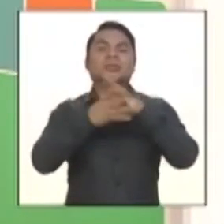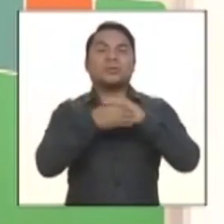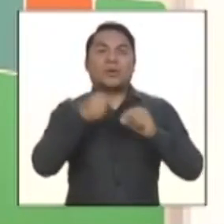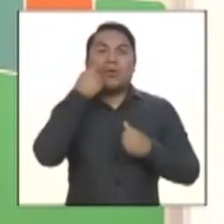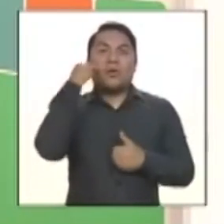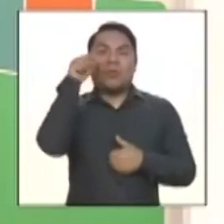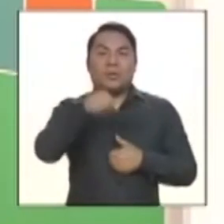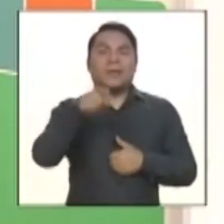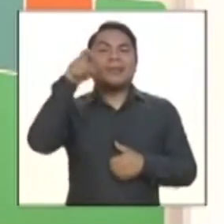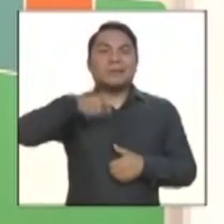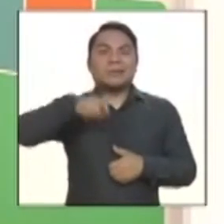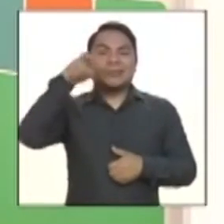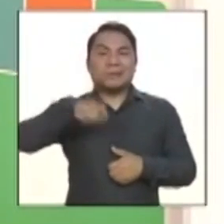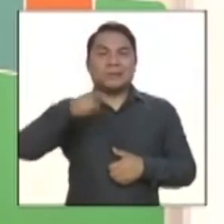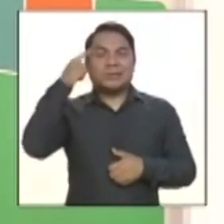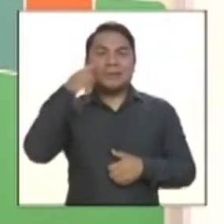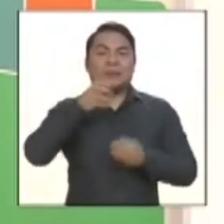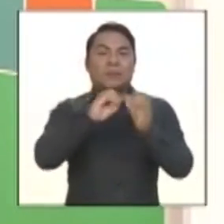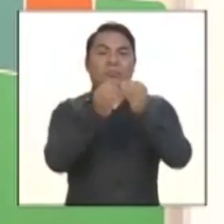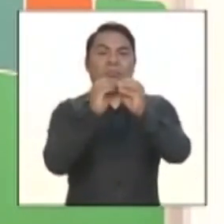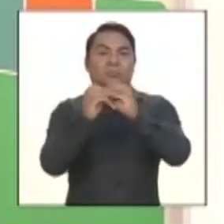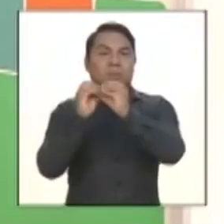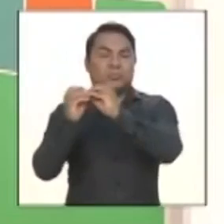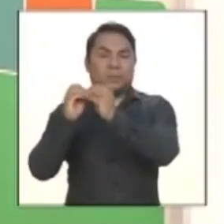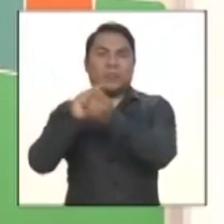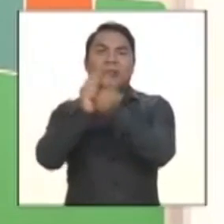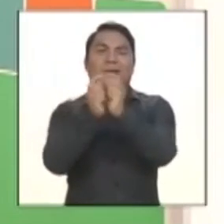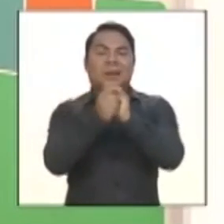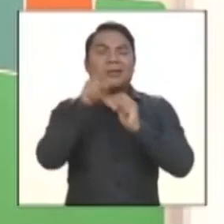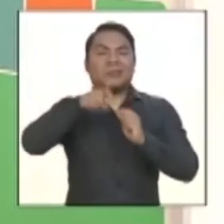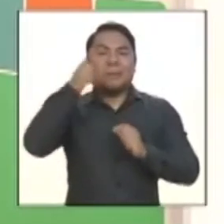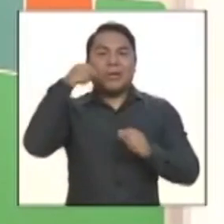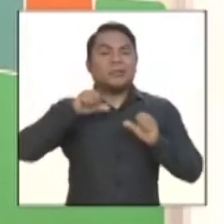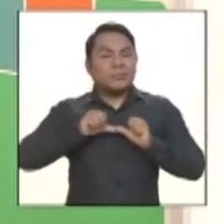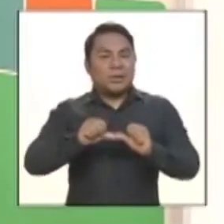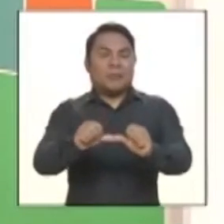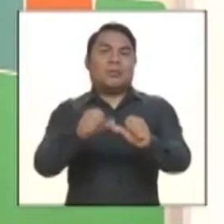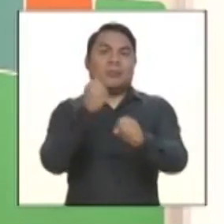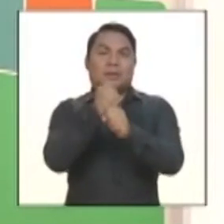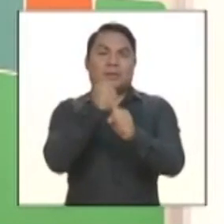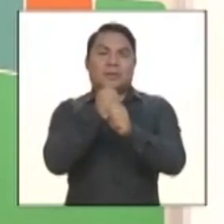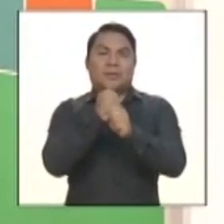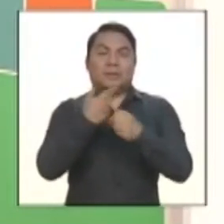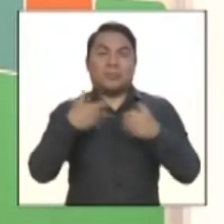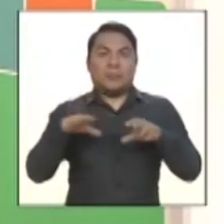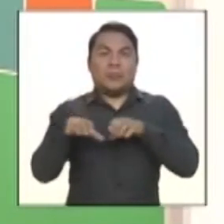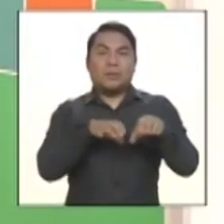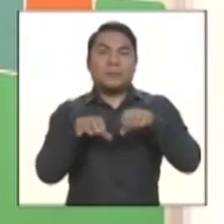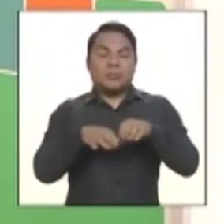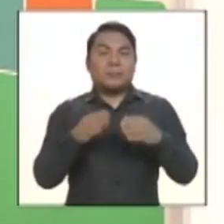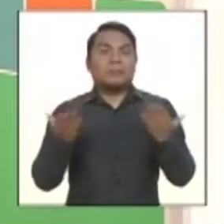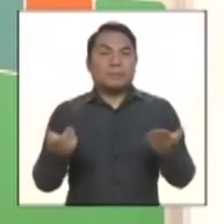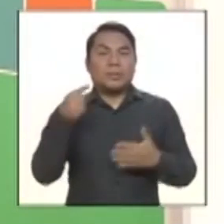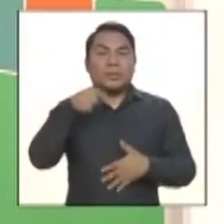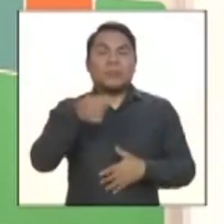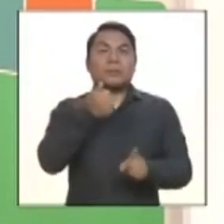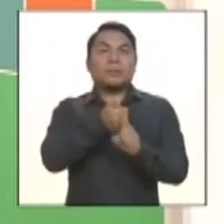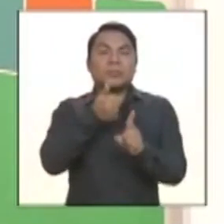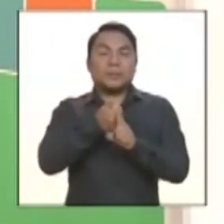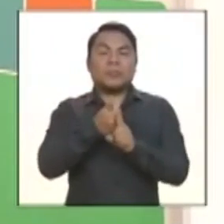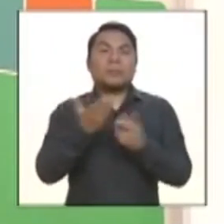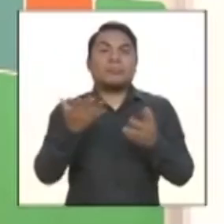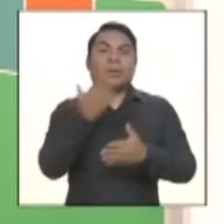quien necesita tener su máquina adaptada para poder seguir trabajando y haciendo, pues, justamente